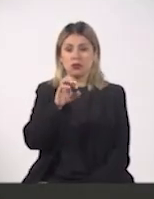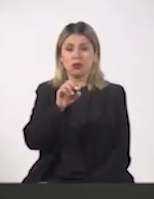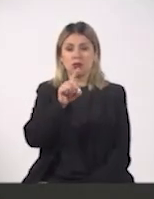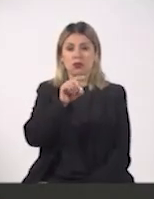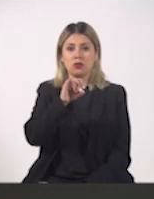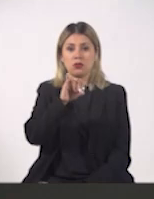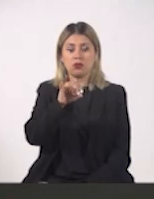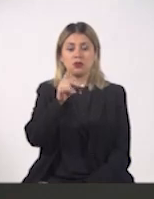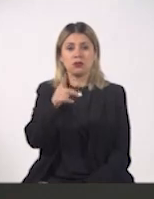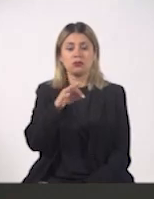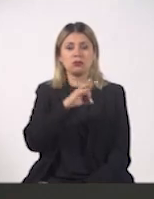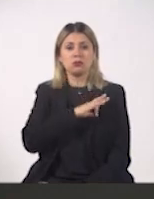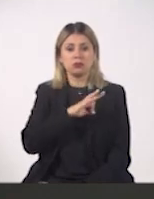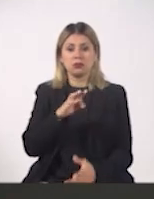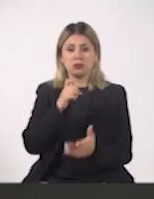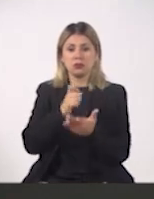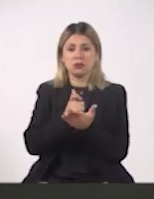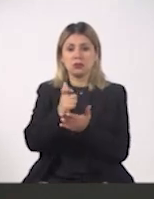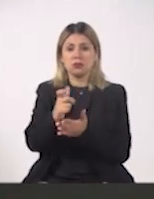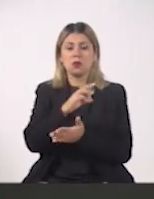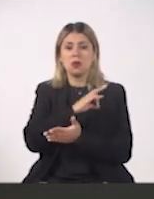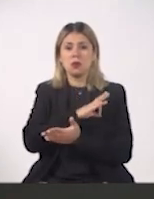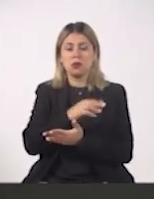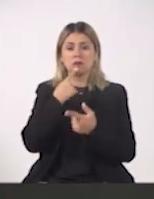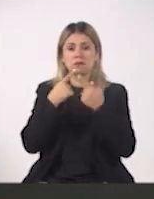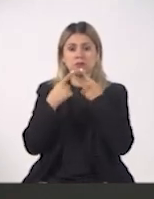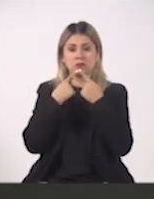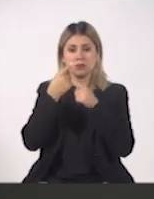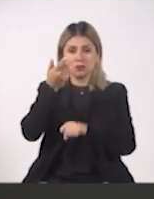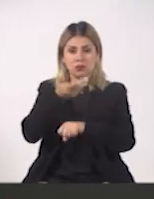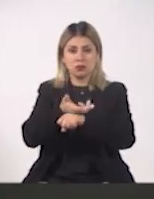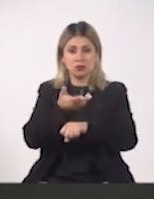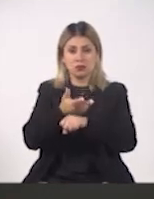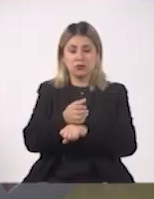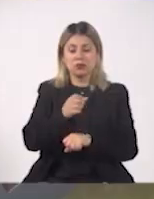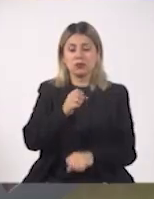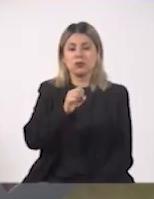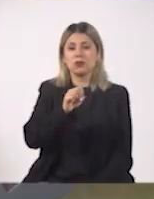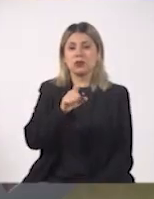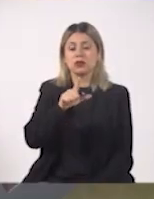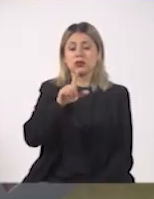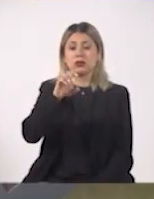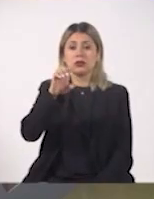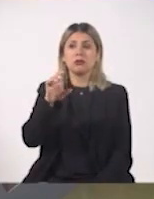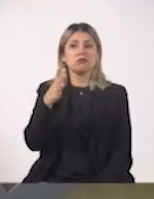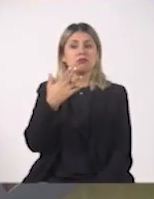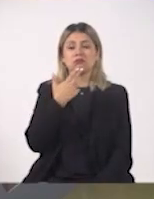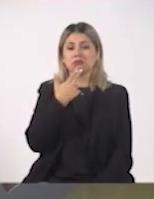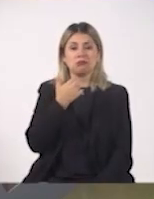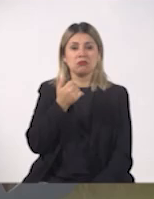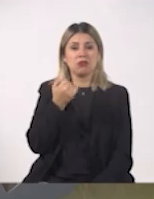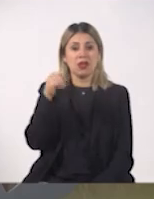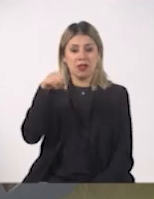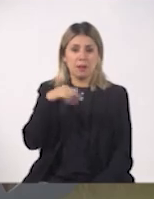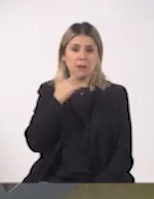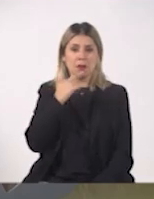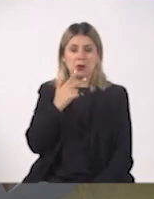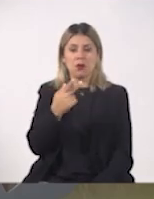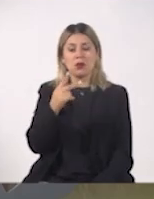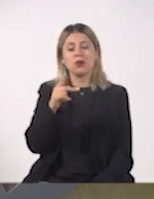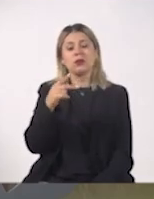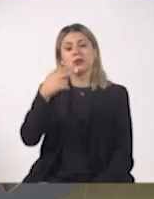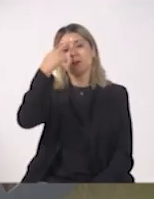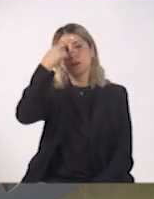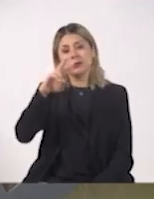plataformas con las que pagamos, también tiene su homólogo en Estados Unidos, se llama CELE, pero realmente allá no funciona tan bien como aquí. Nos debemos de sentirmos